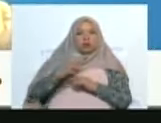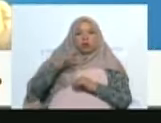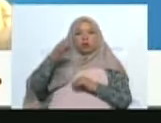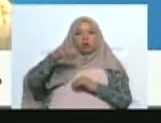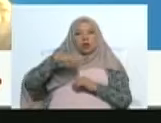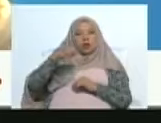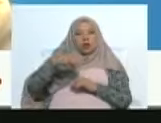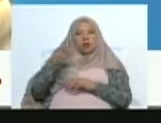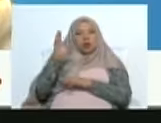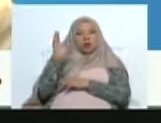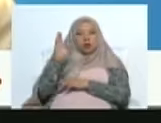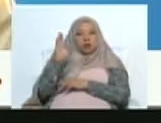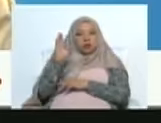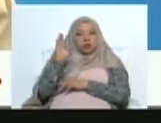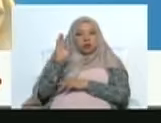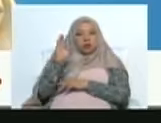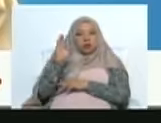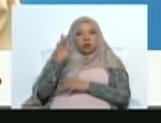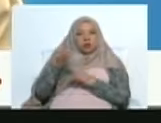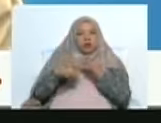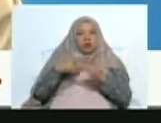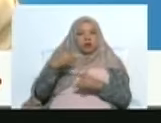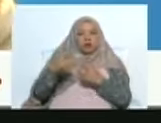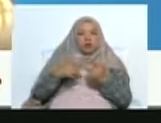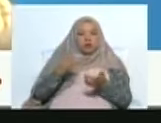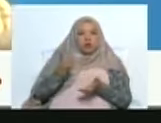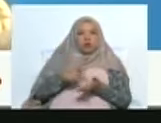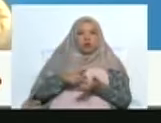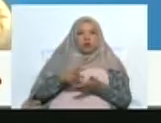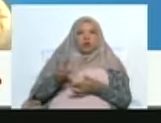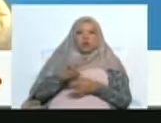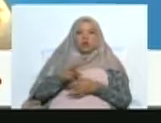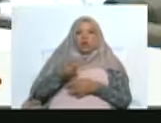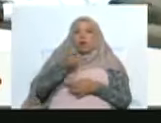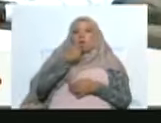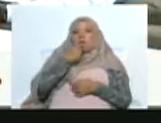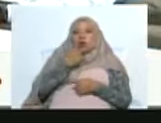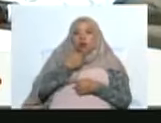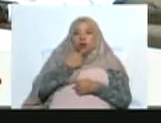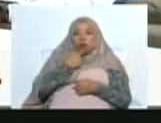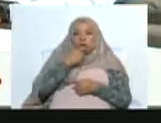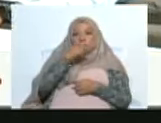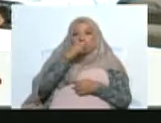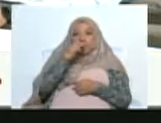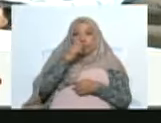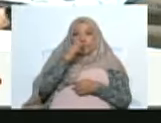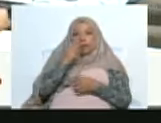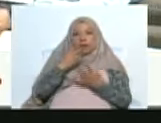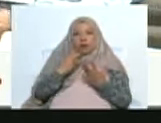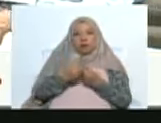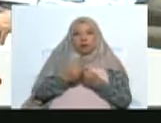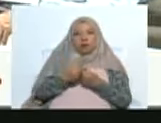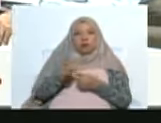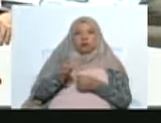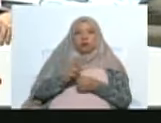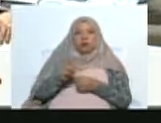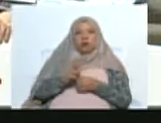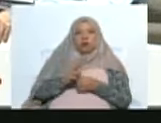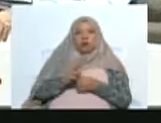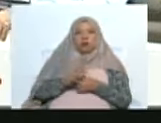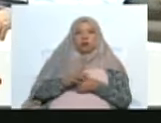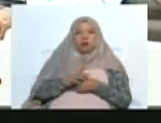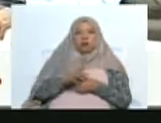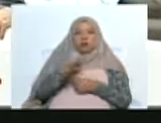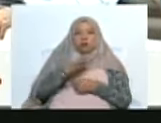estado Lara que tienen parajes de postal, tienen unos paisajes bellísimos, y si la acompañamos con nuestra cultura, pues el